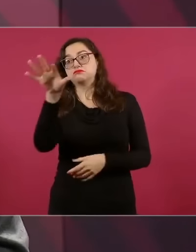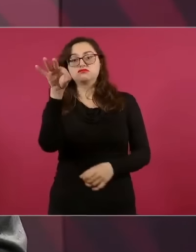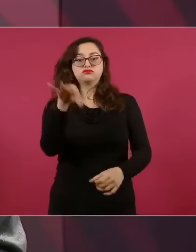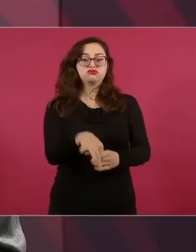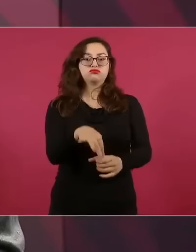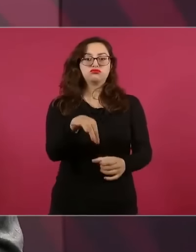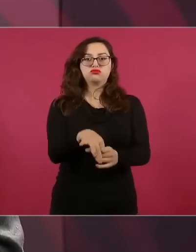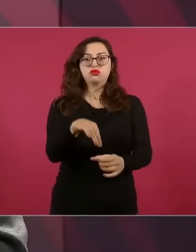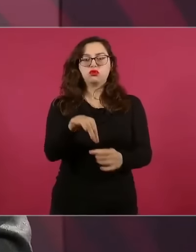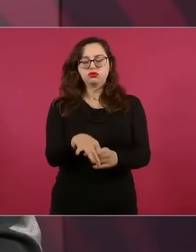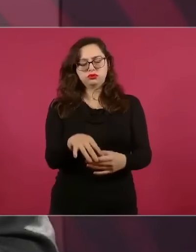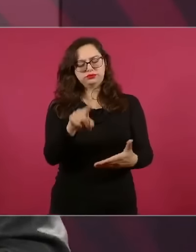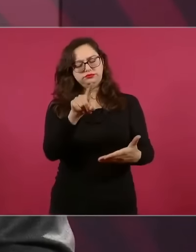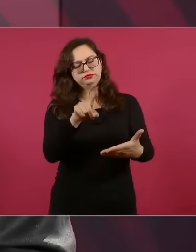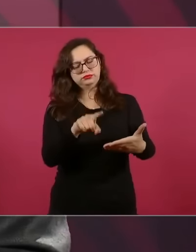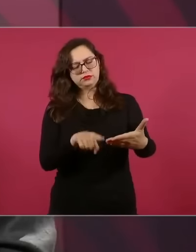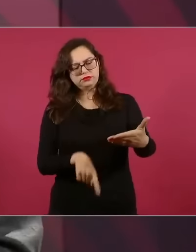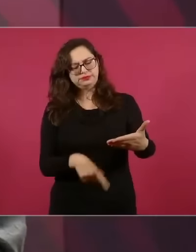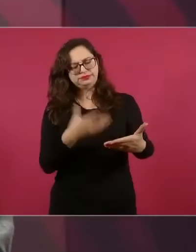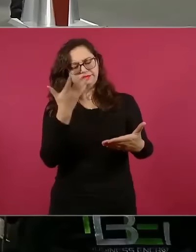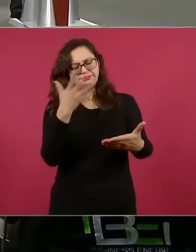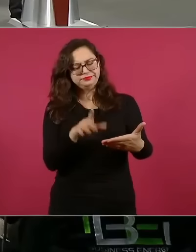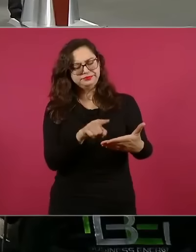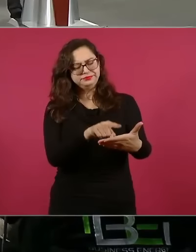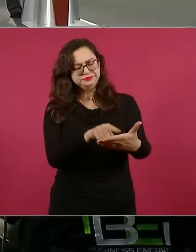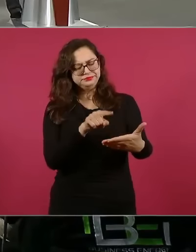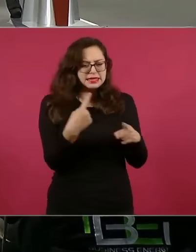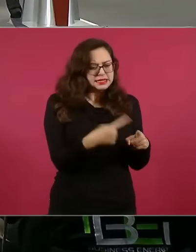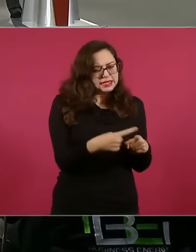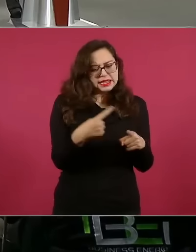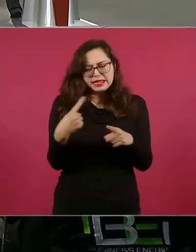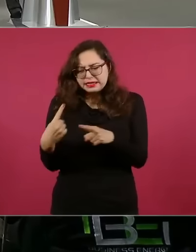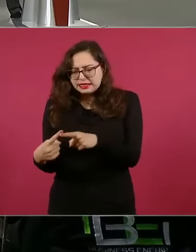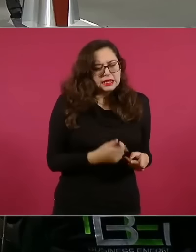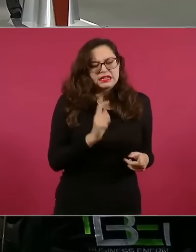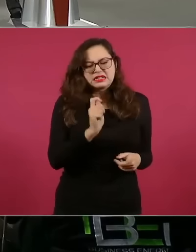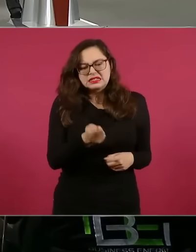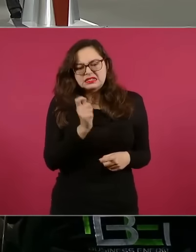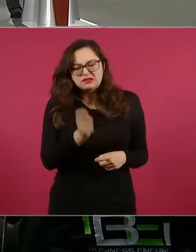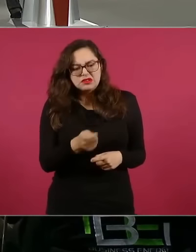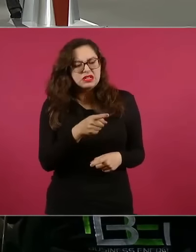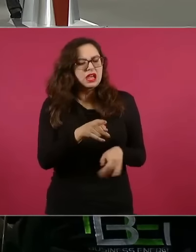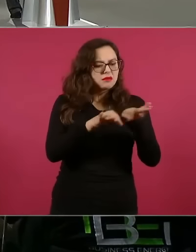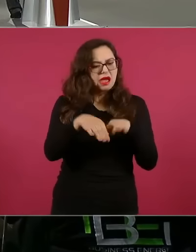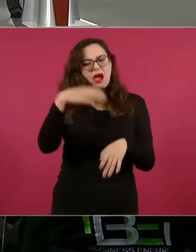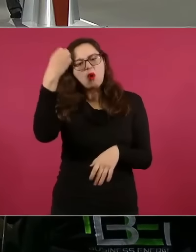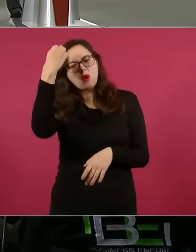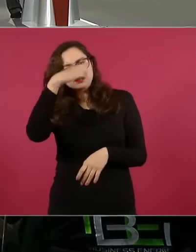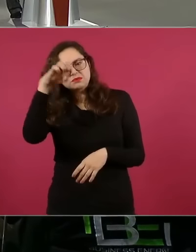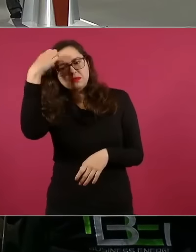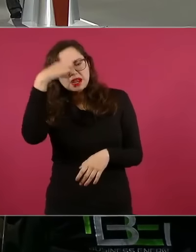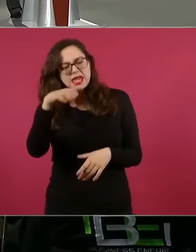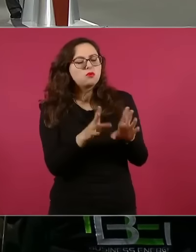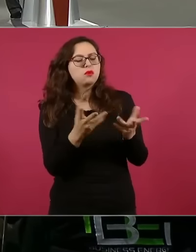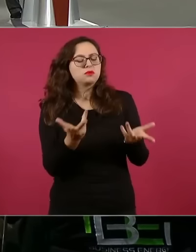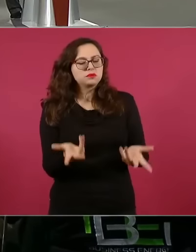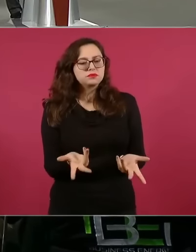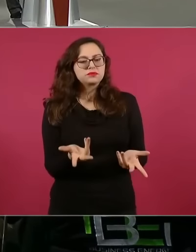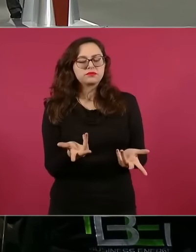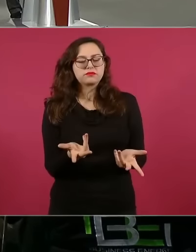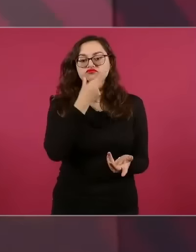de estos días porque se van a enterar sobre qué han hecho estos abogados,